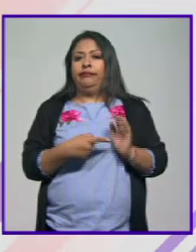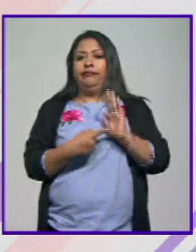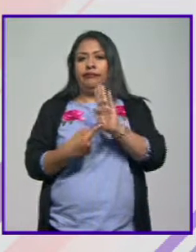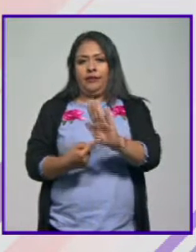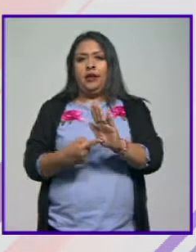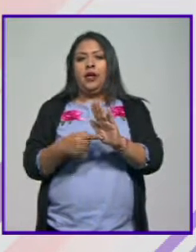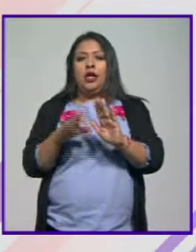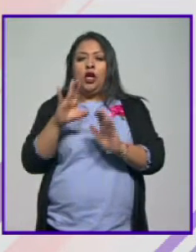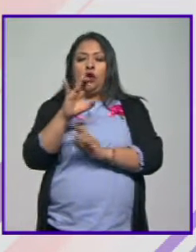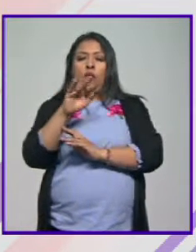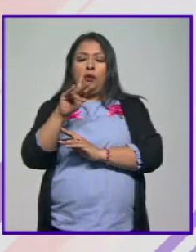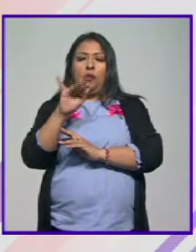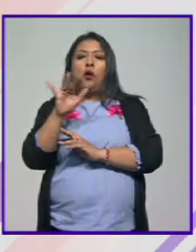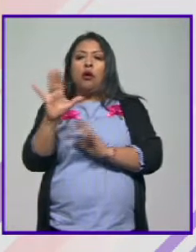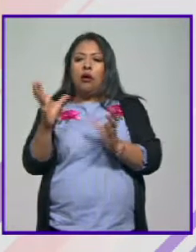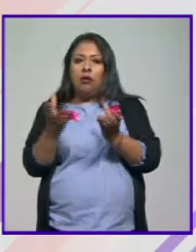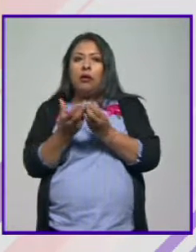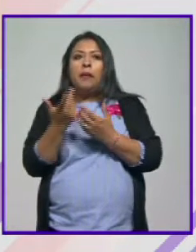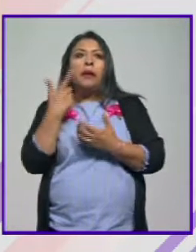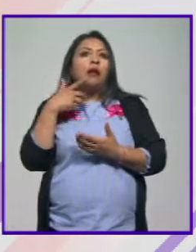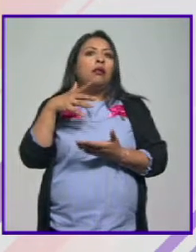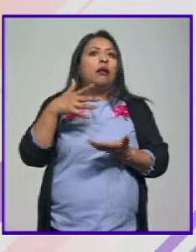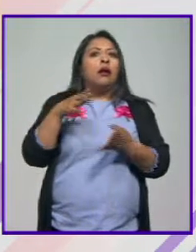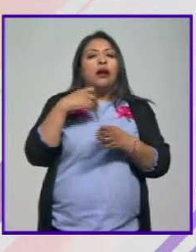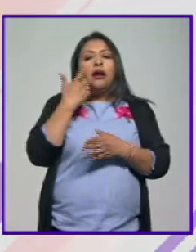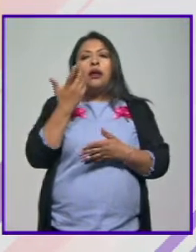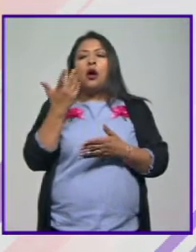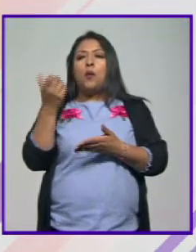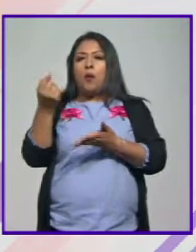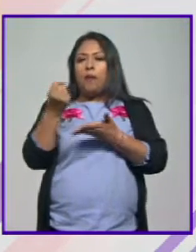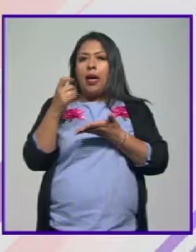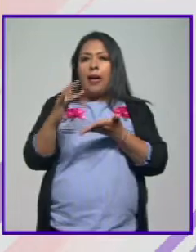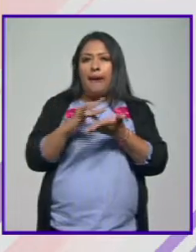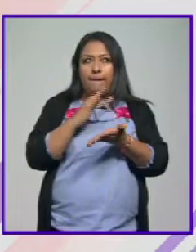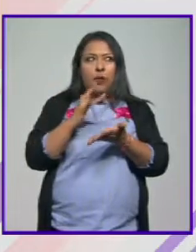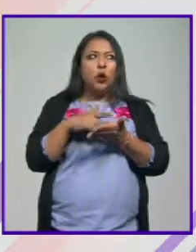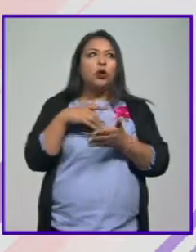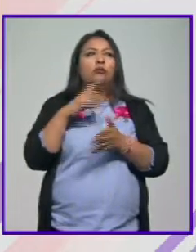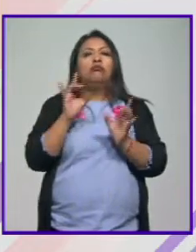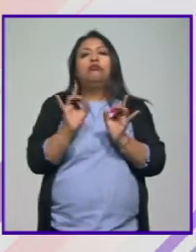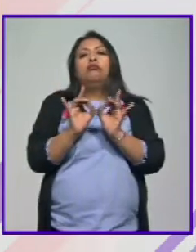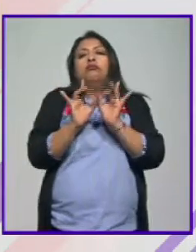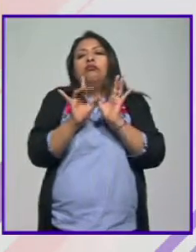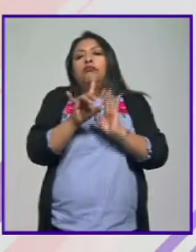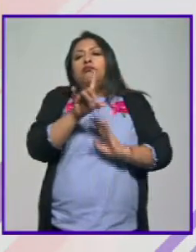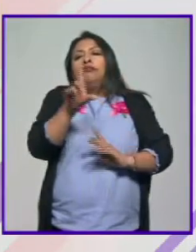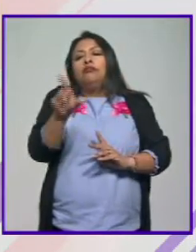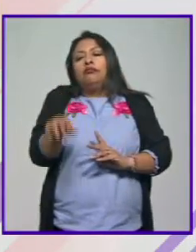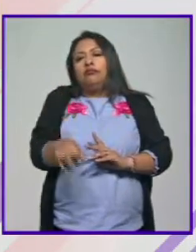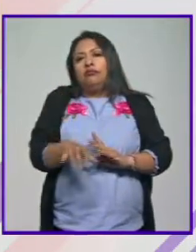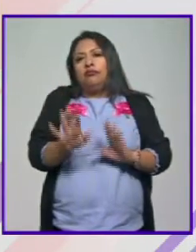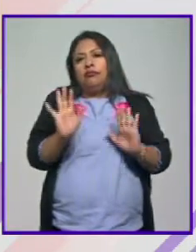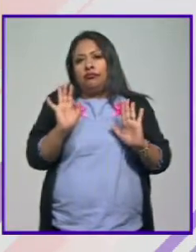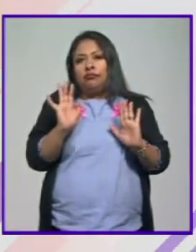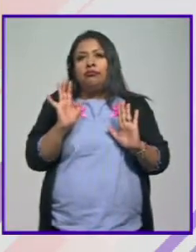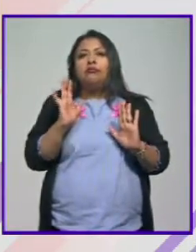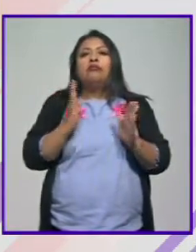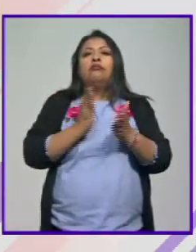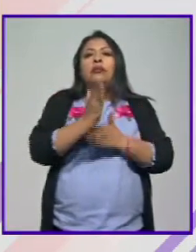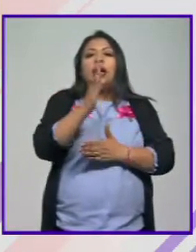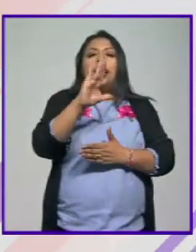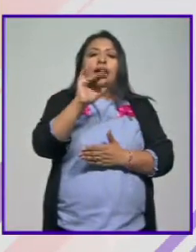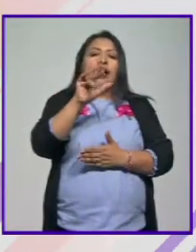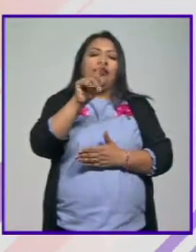mongol al encuentro de coproducción intentando conseguir el financiamiento luego bueno en el camino se me atraviesa